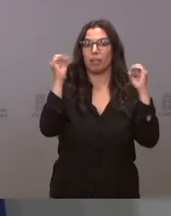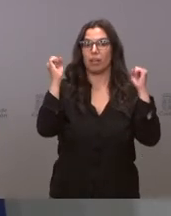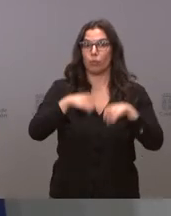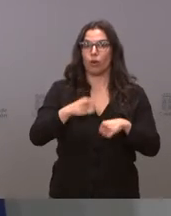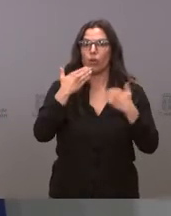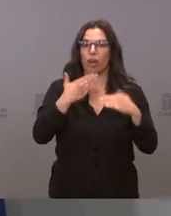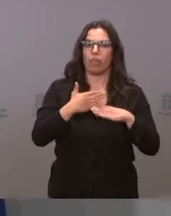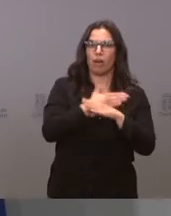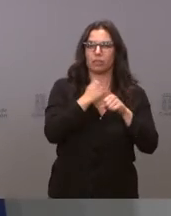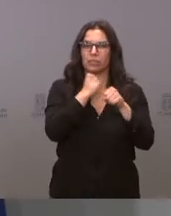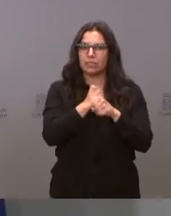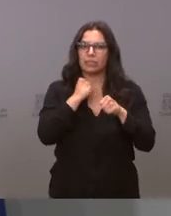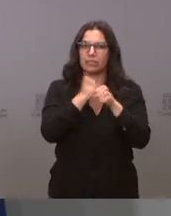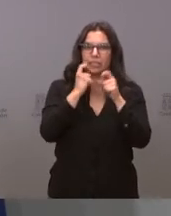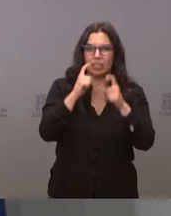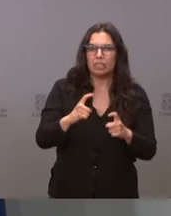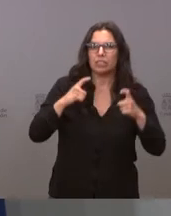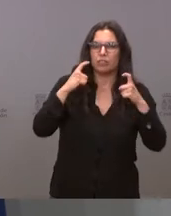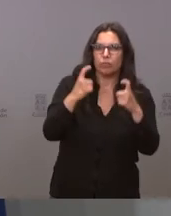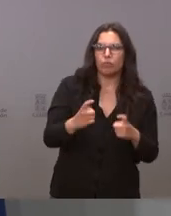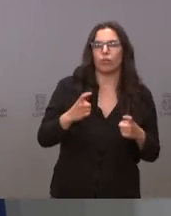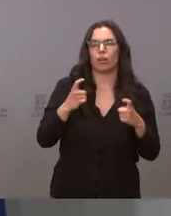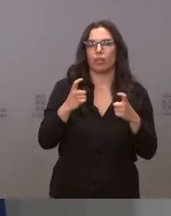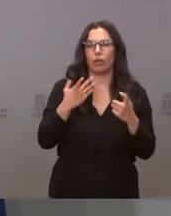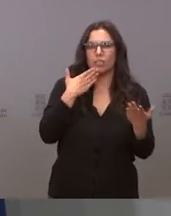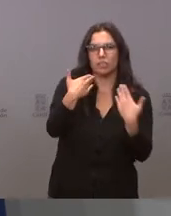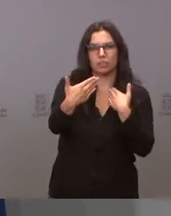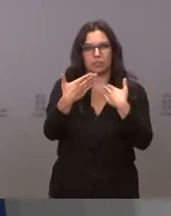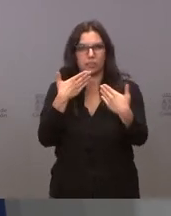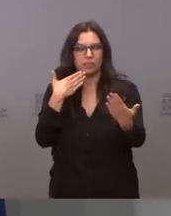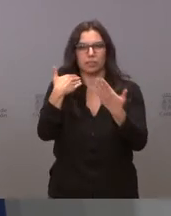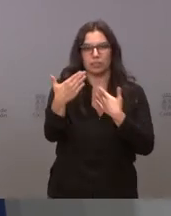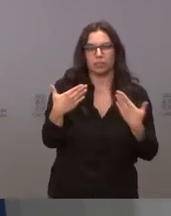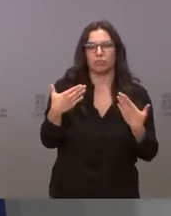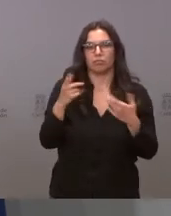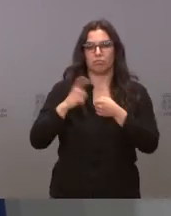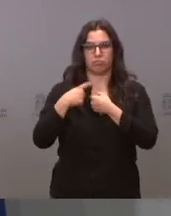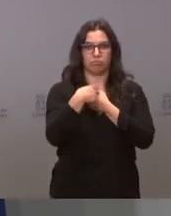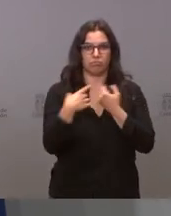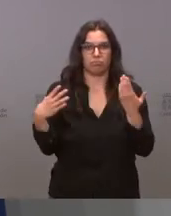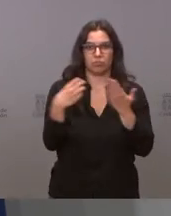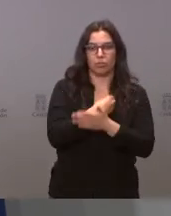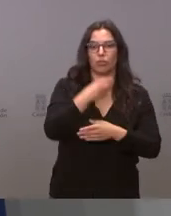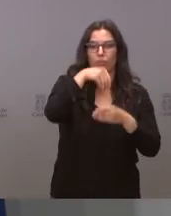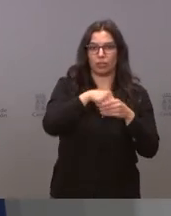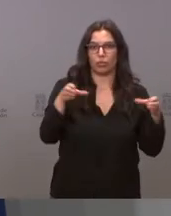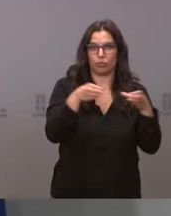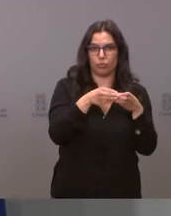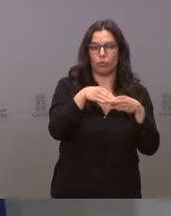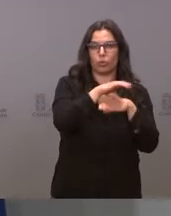intenso trabajo y un intenso esfuerzo de diálogo por parte de todo el personal de la consejería